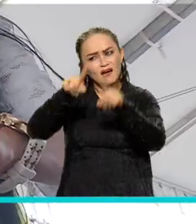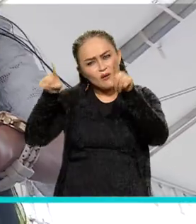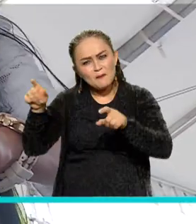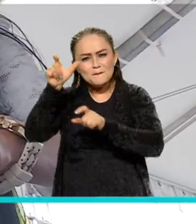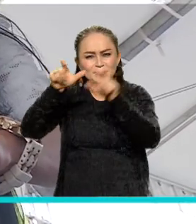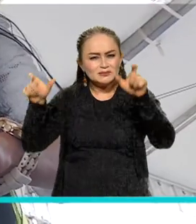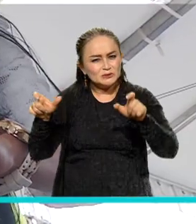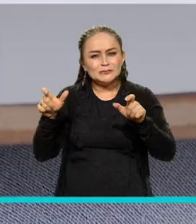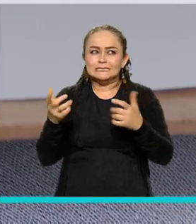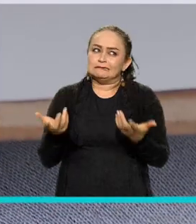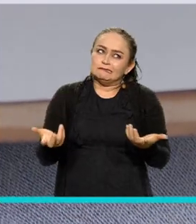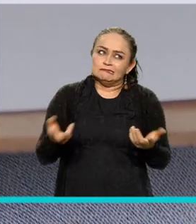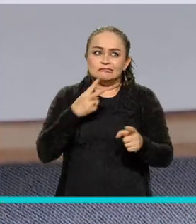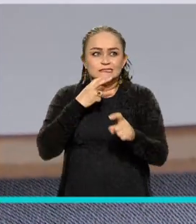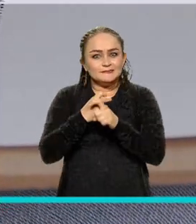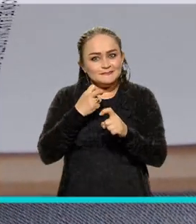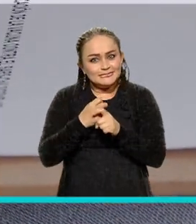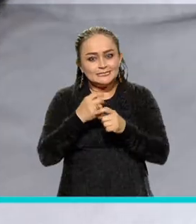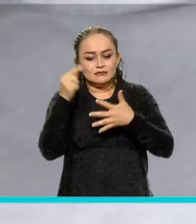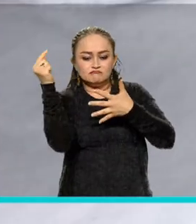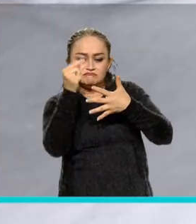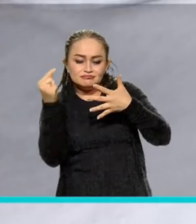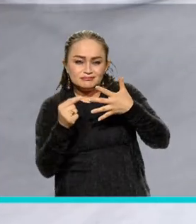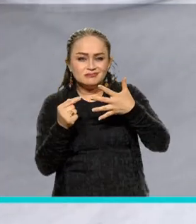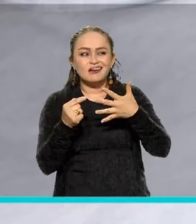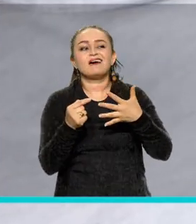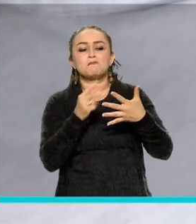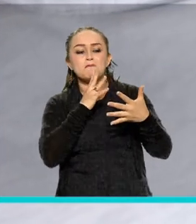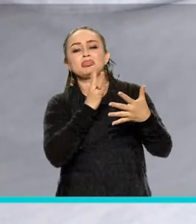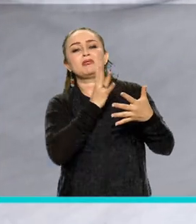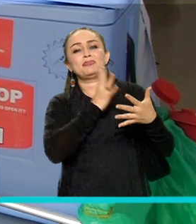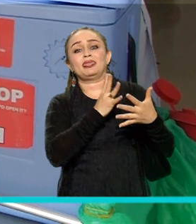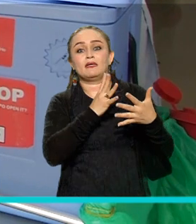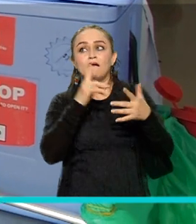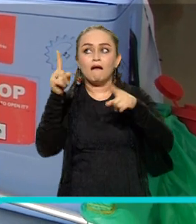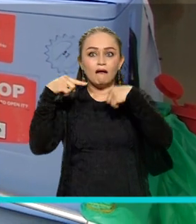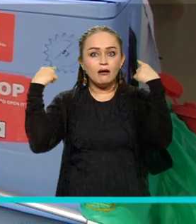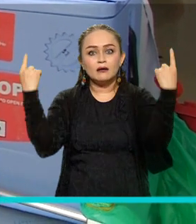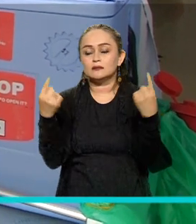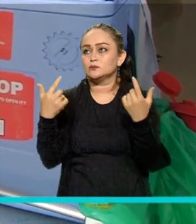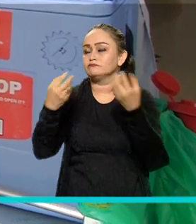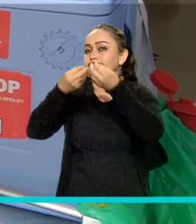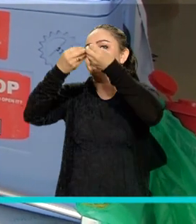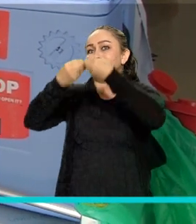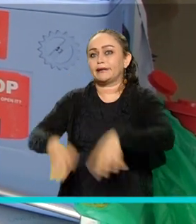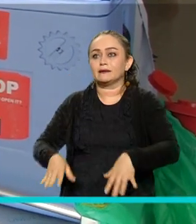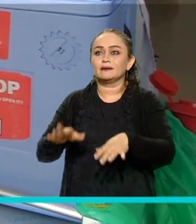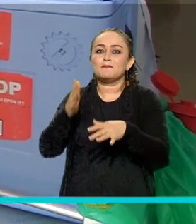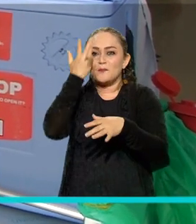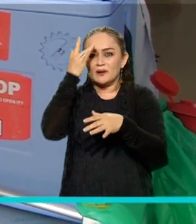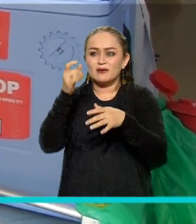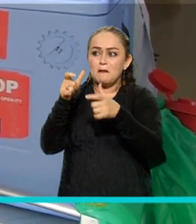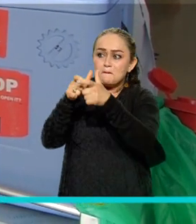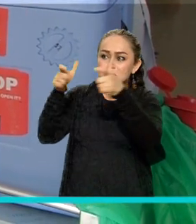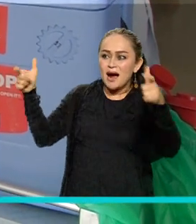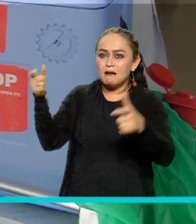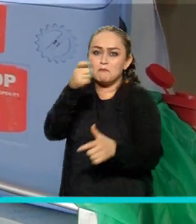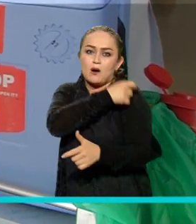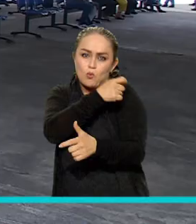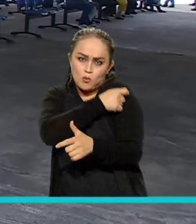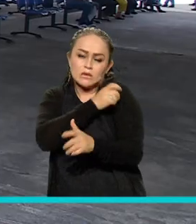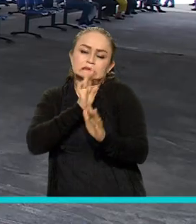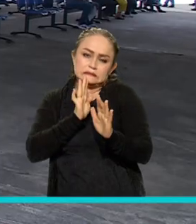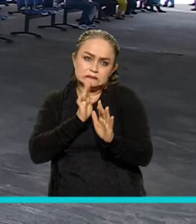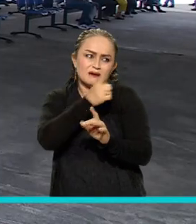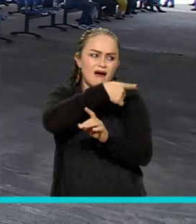Cuando las personas no cumplen con los esquemas, esto nos puede traer unos resultados muy negativos para la inmunidad colectiva,